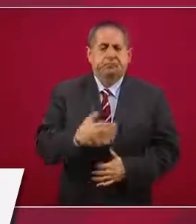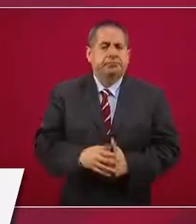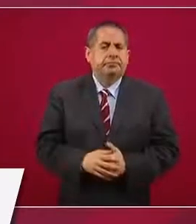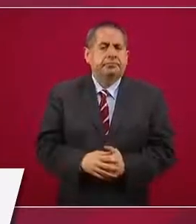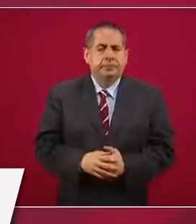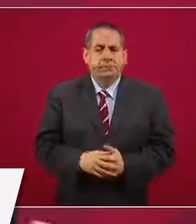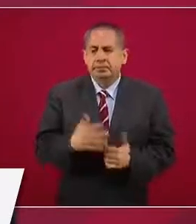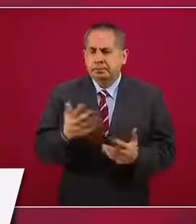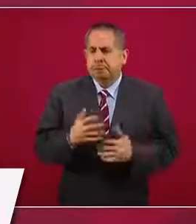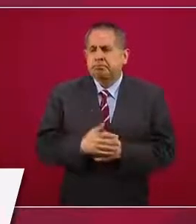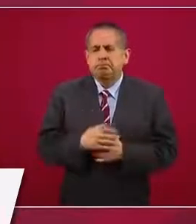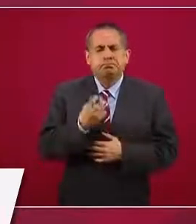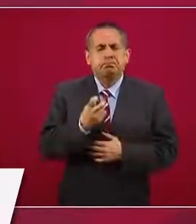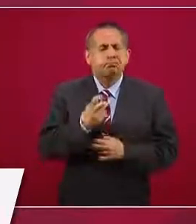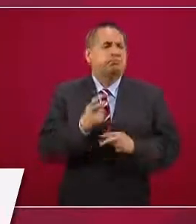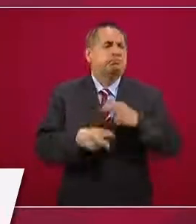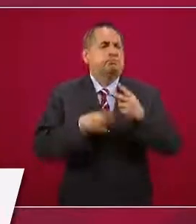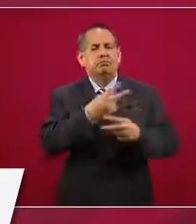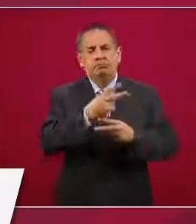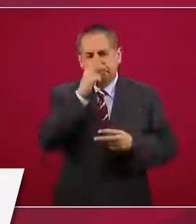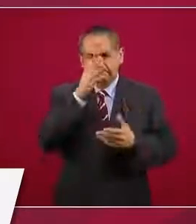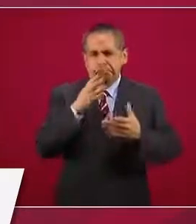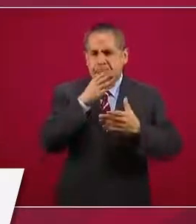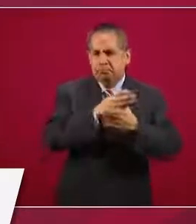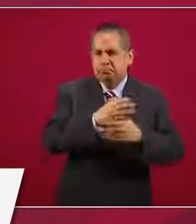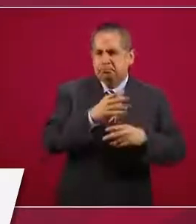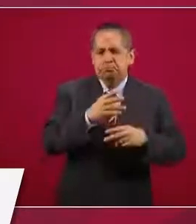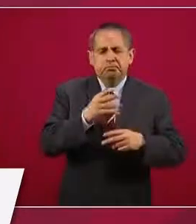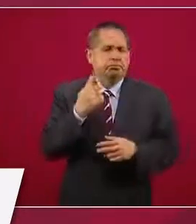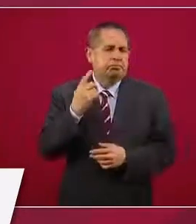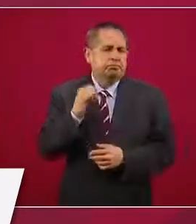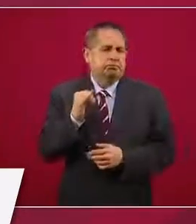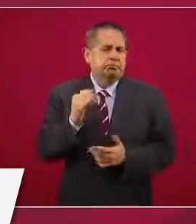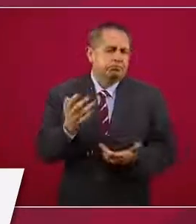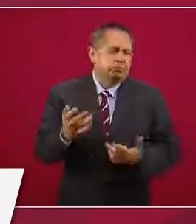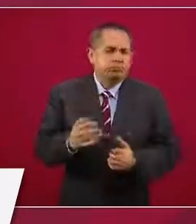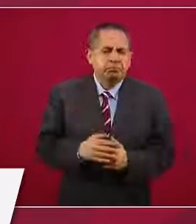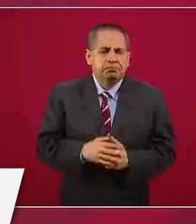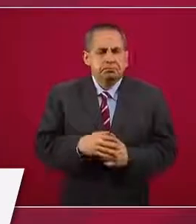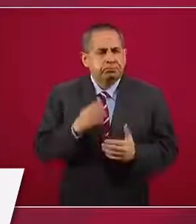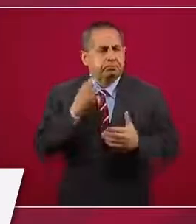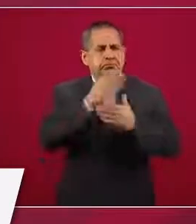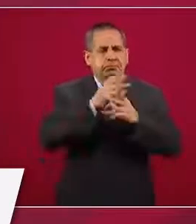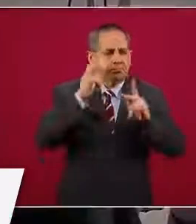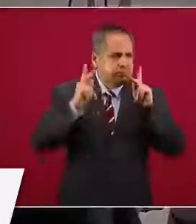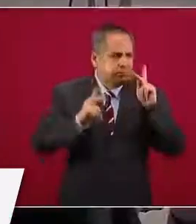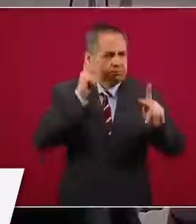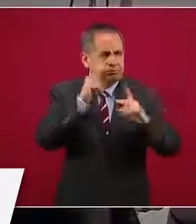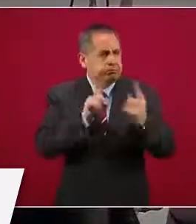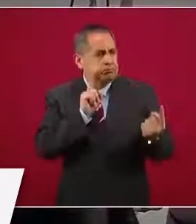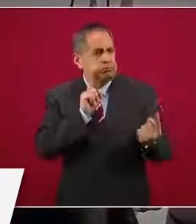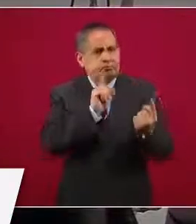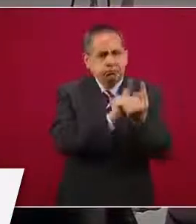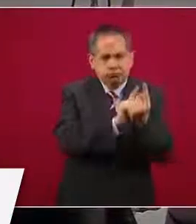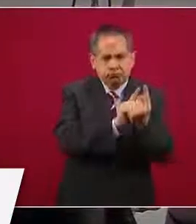Entonces, vamos a esta visita, a este encuentro.